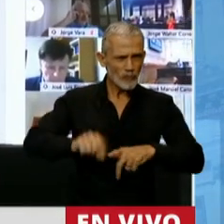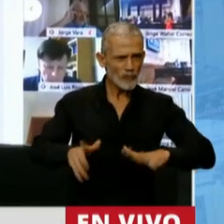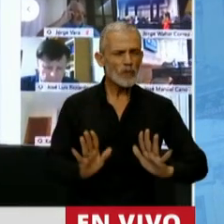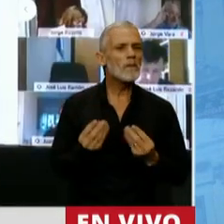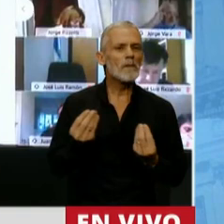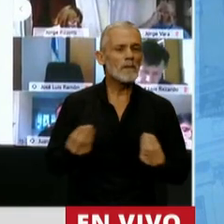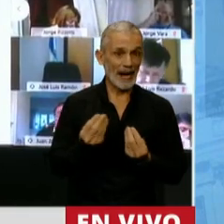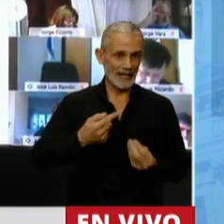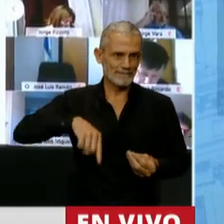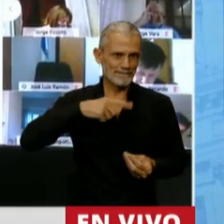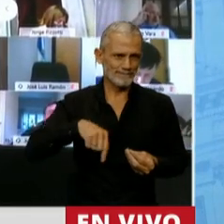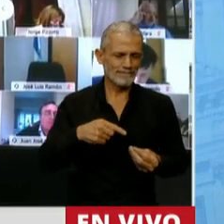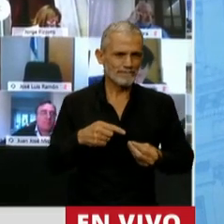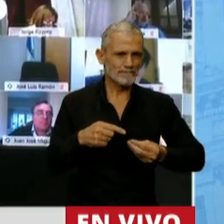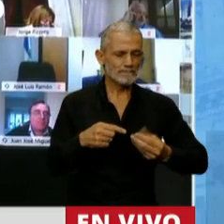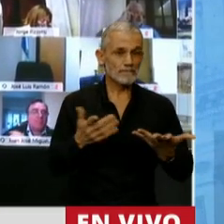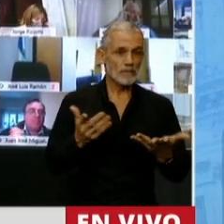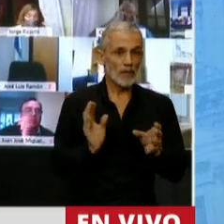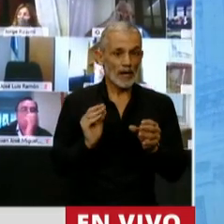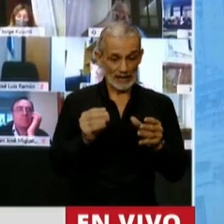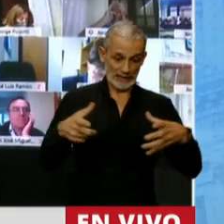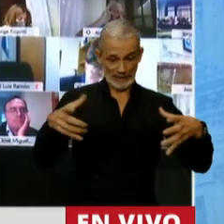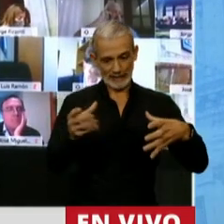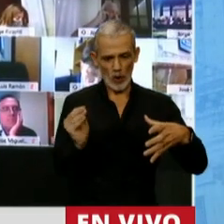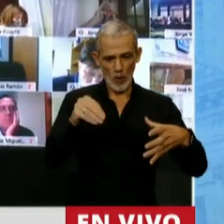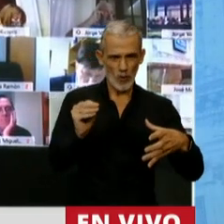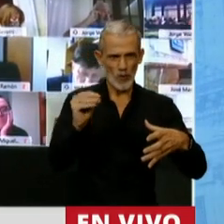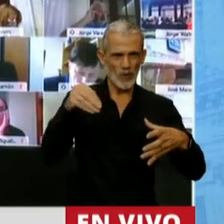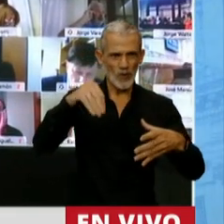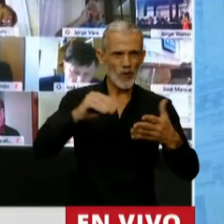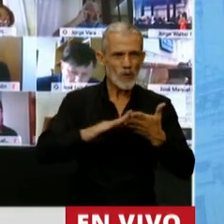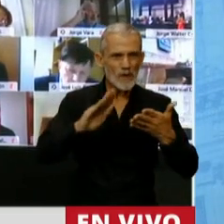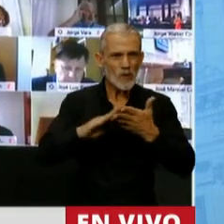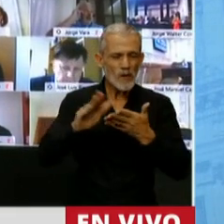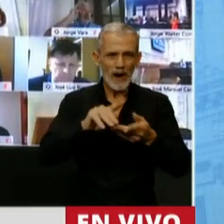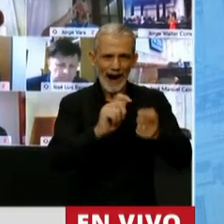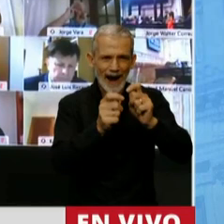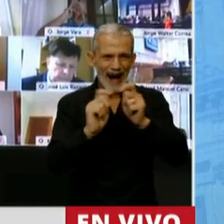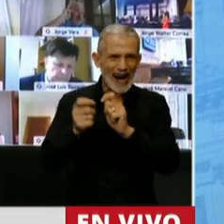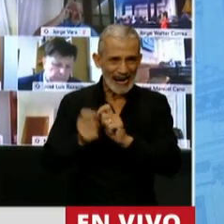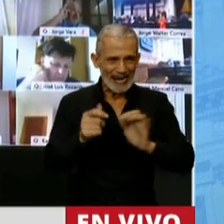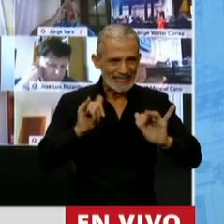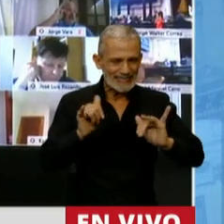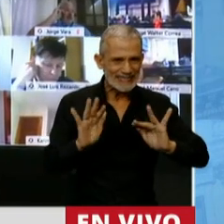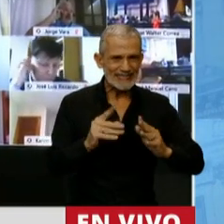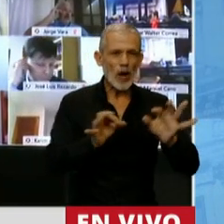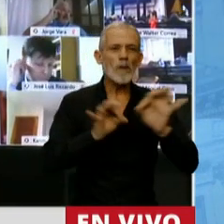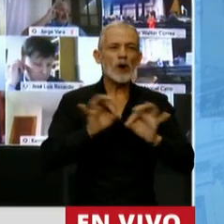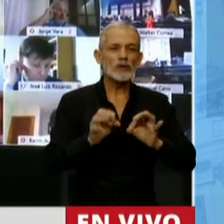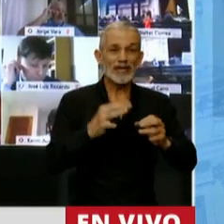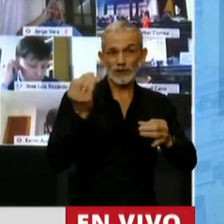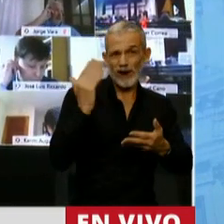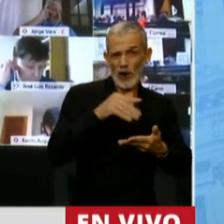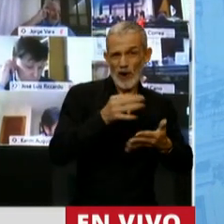que hemos ido incorporando diversos cambios en el proyecto